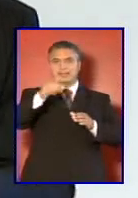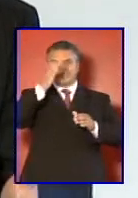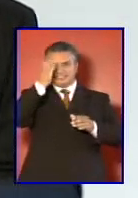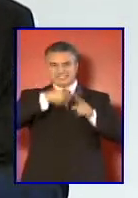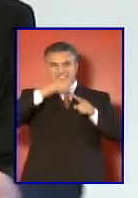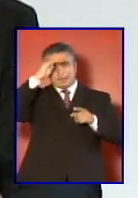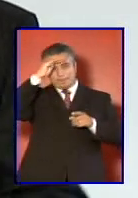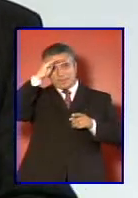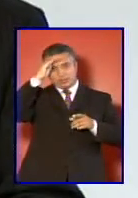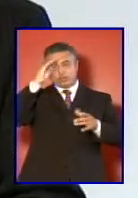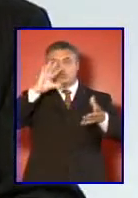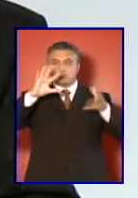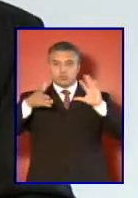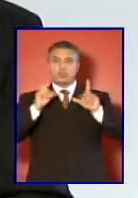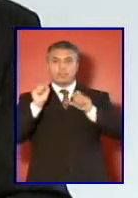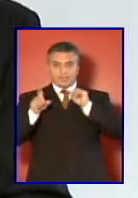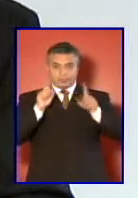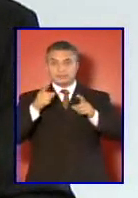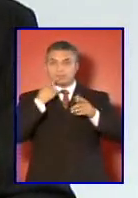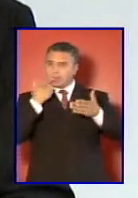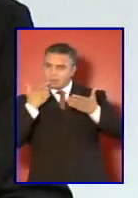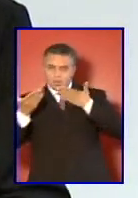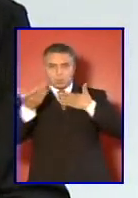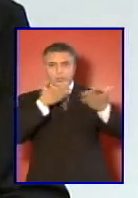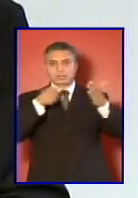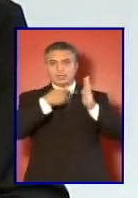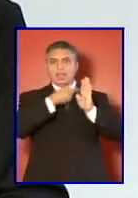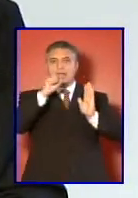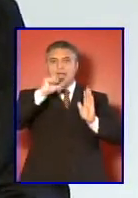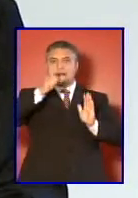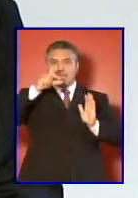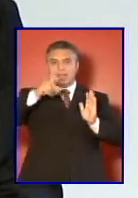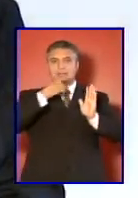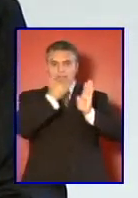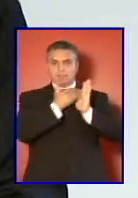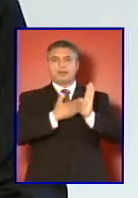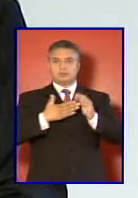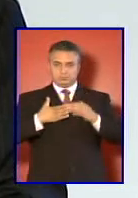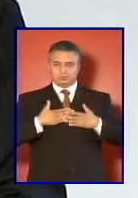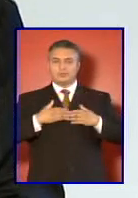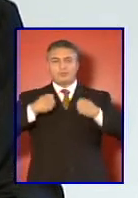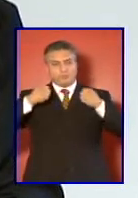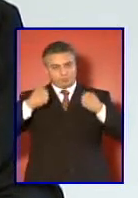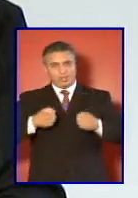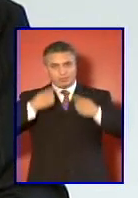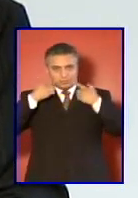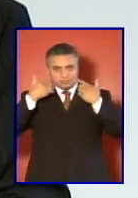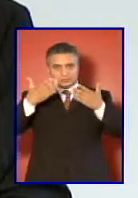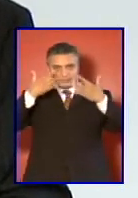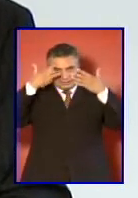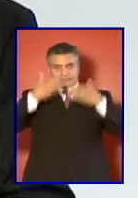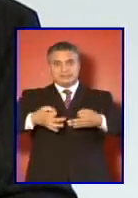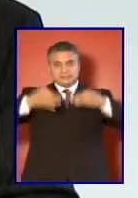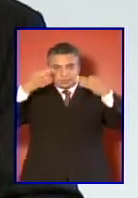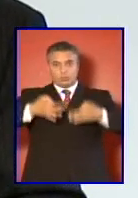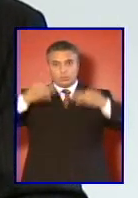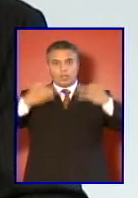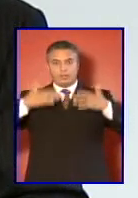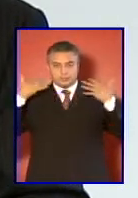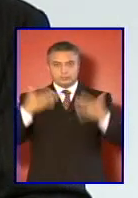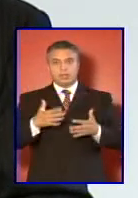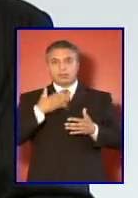defensa para discutir precisamente esta agenda y yo les puedo asegurar que una vez sancionados en principio